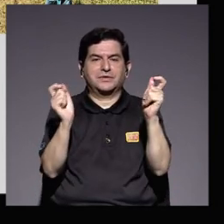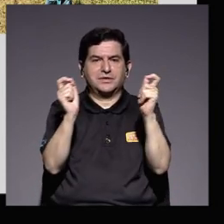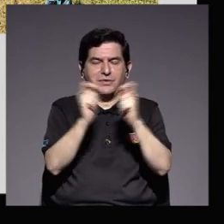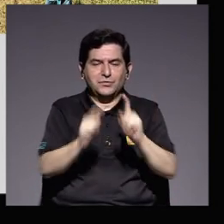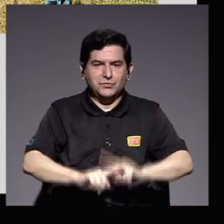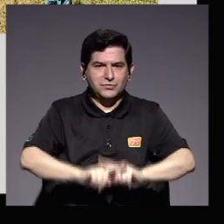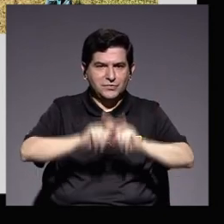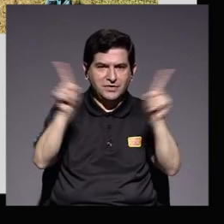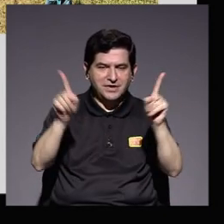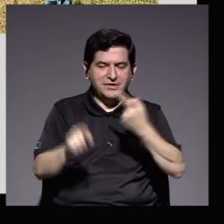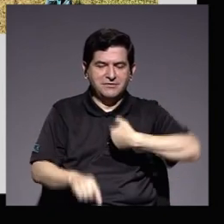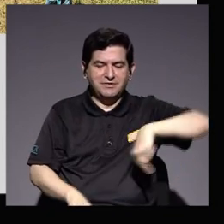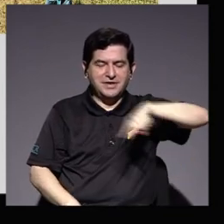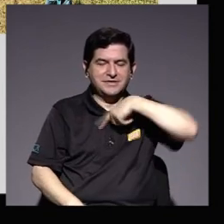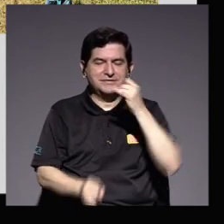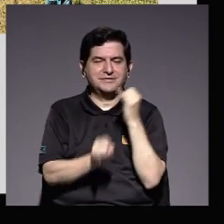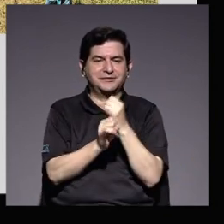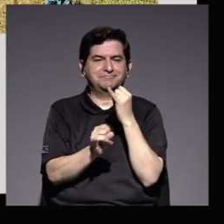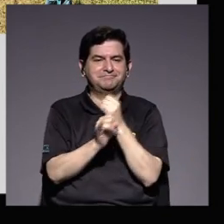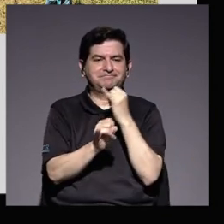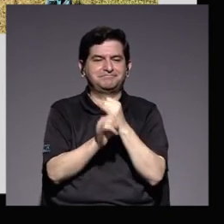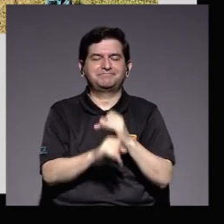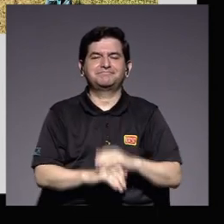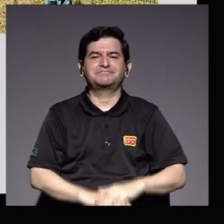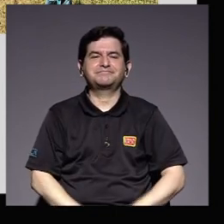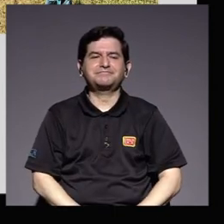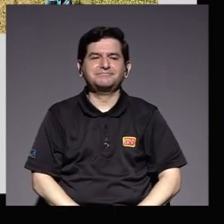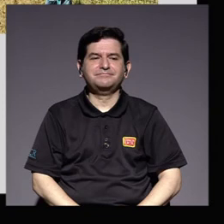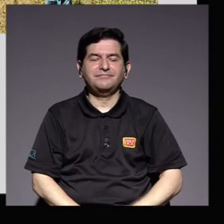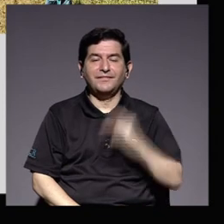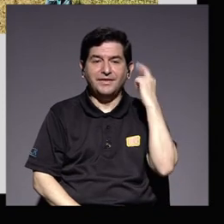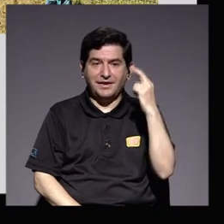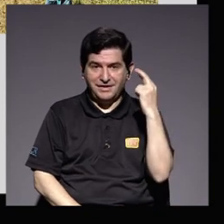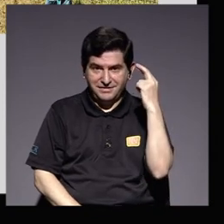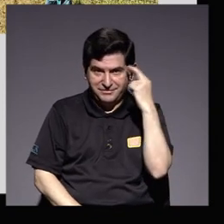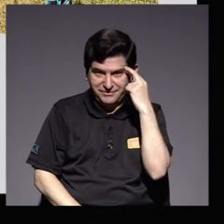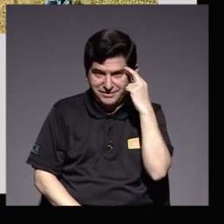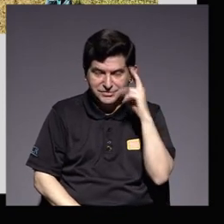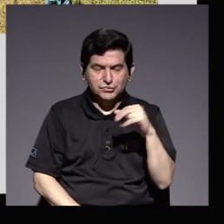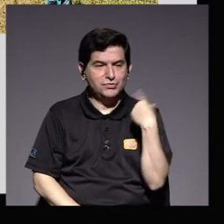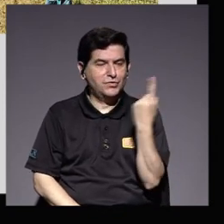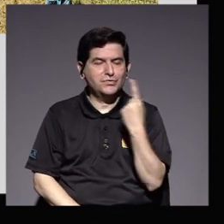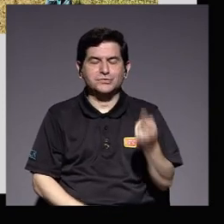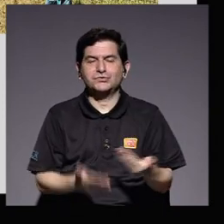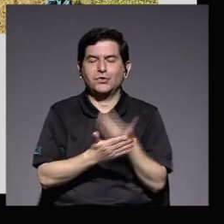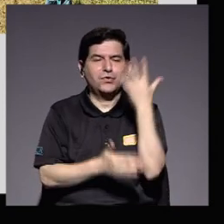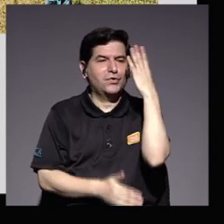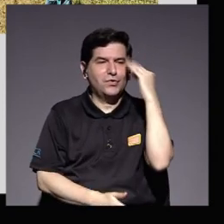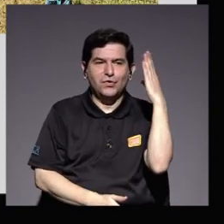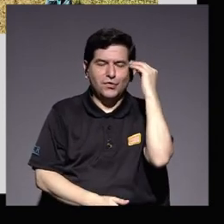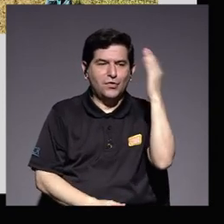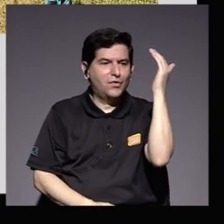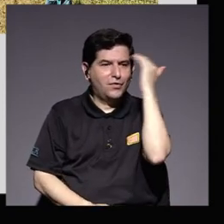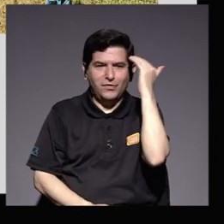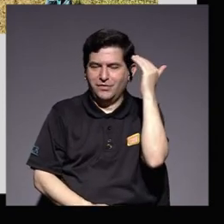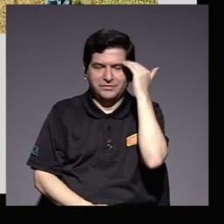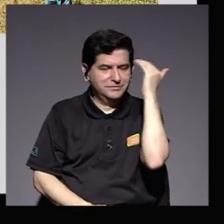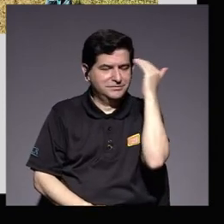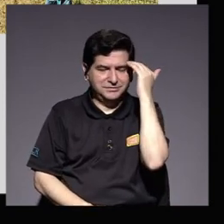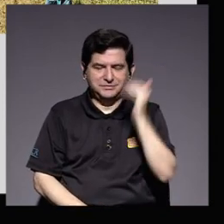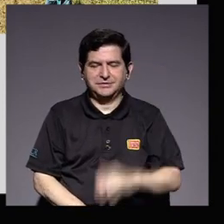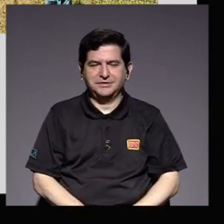diferenciadores de nuestra institución y a raíz del cual no solo se generan nuevas experiencias y conocimientos